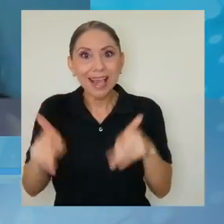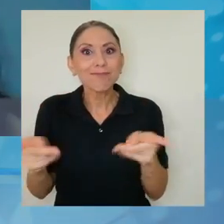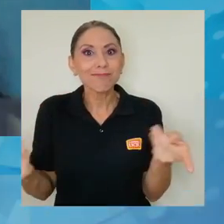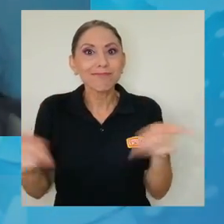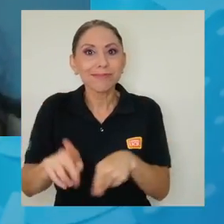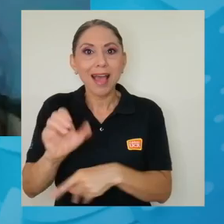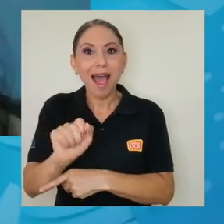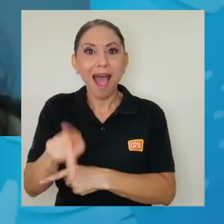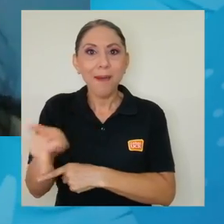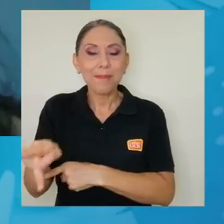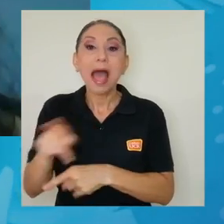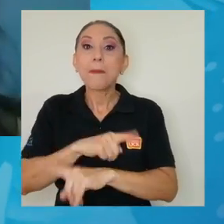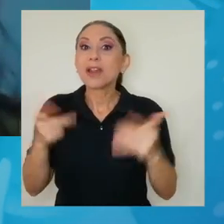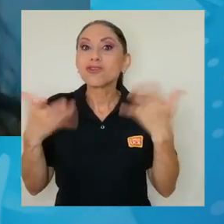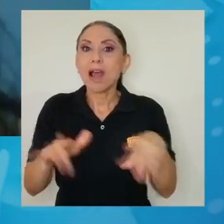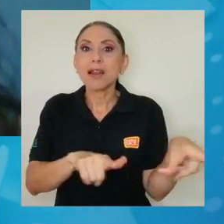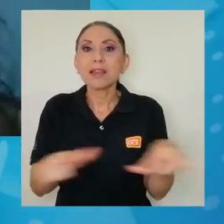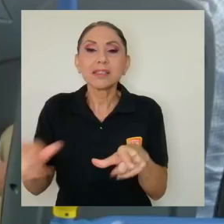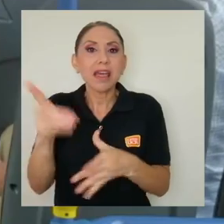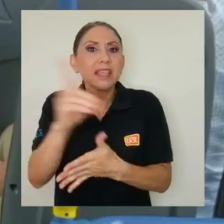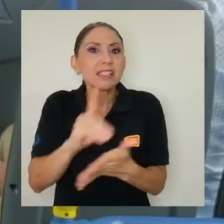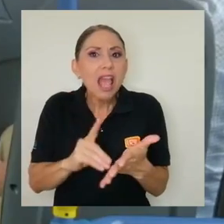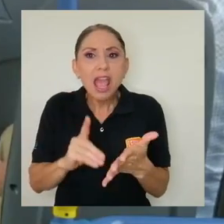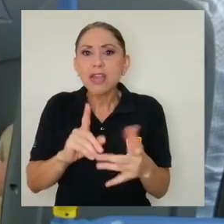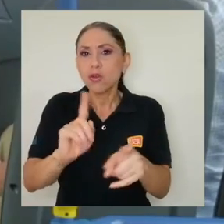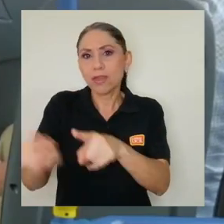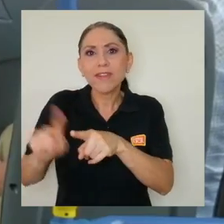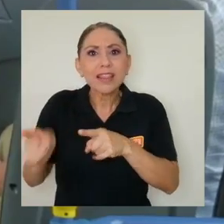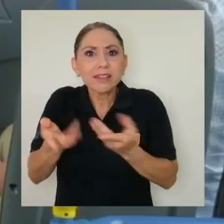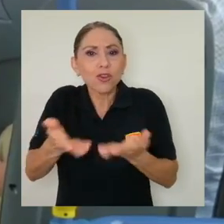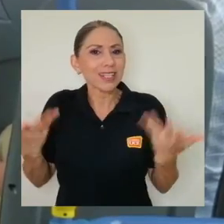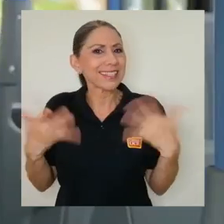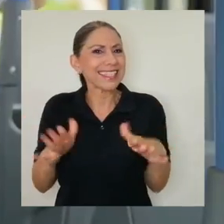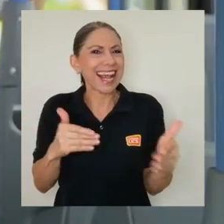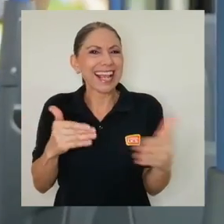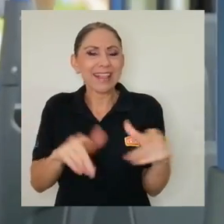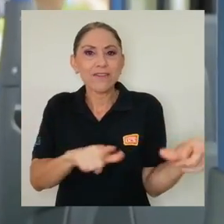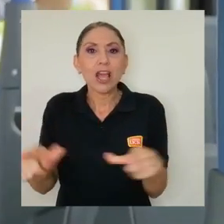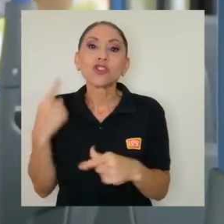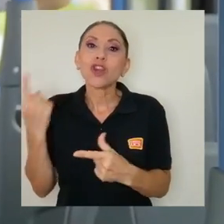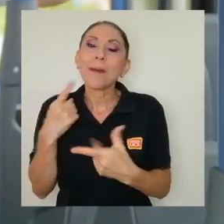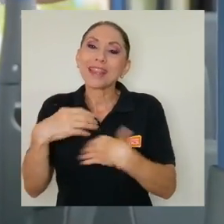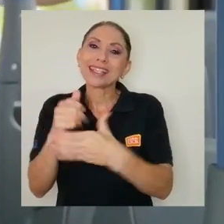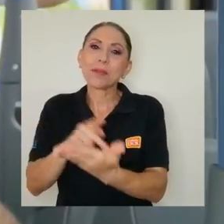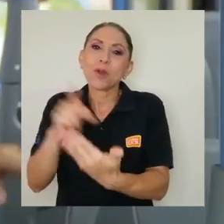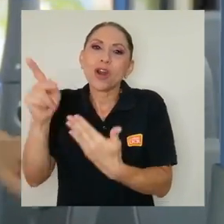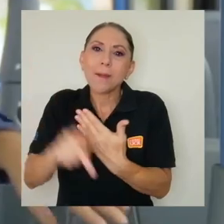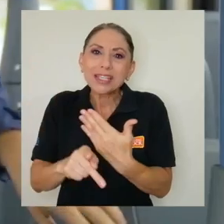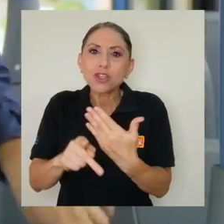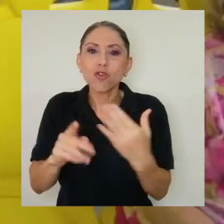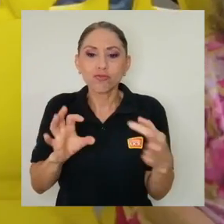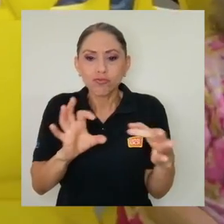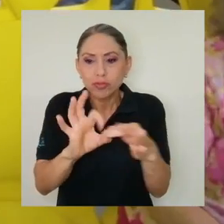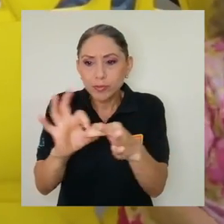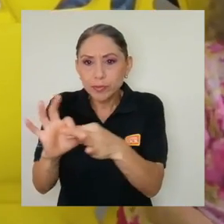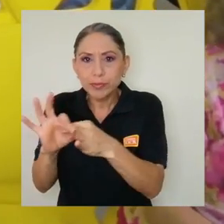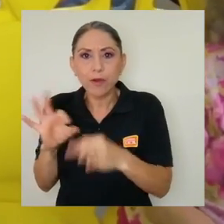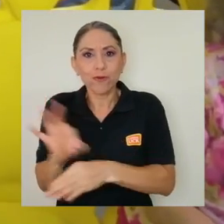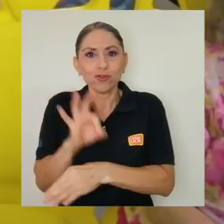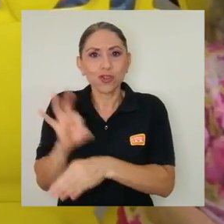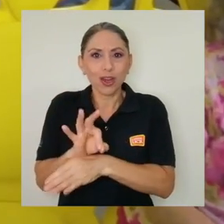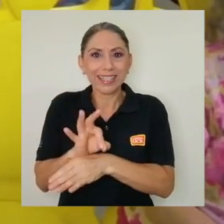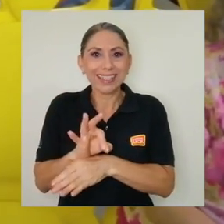funcionalidad y demás está lista. Entonces, bueno, lo que faltaría, sí, como te digo, es programar todas las funciones y